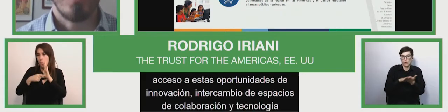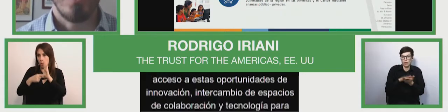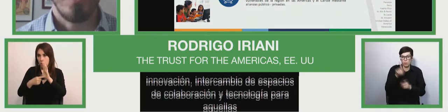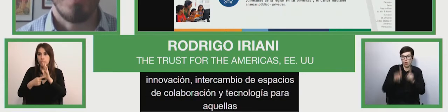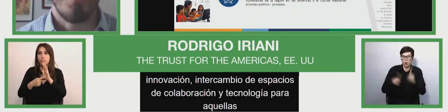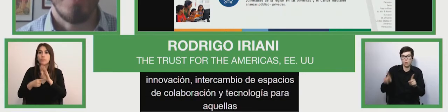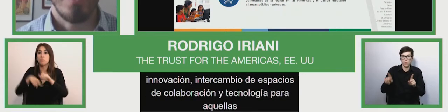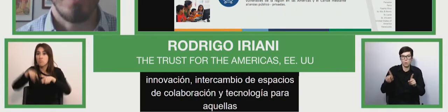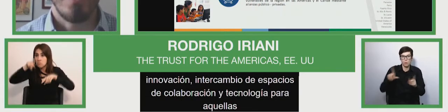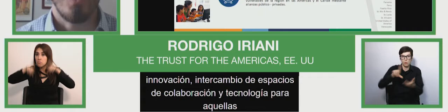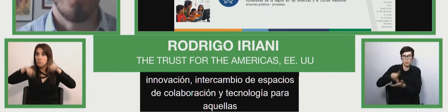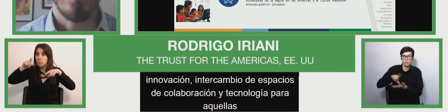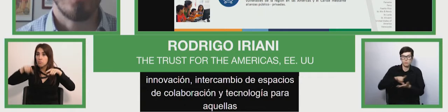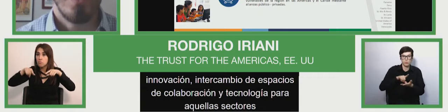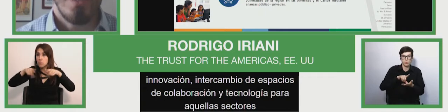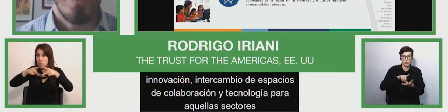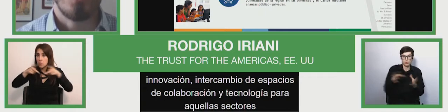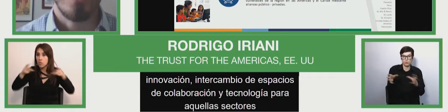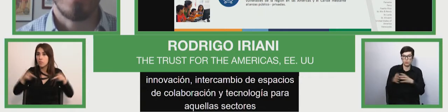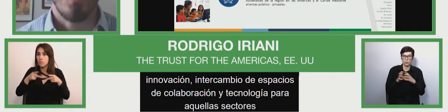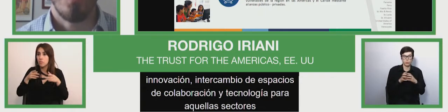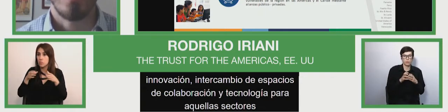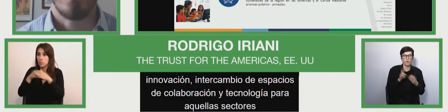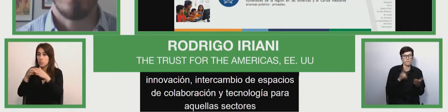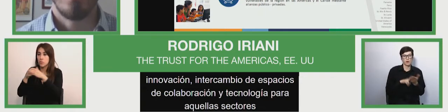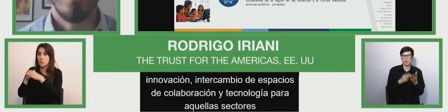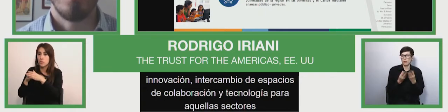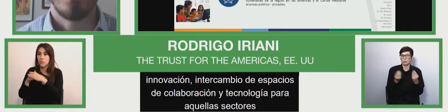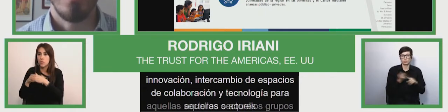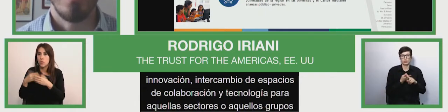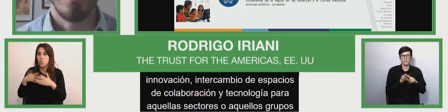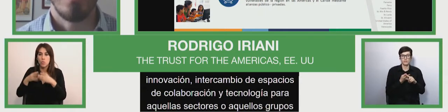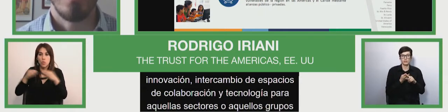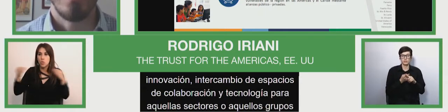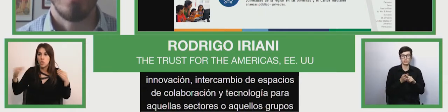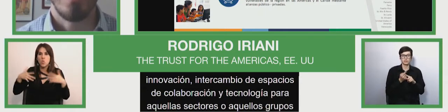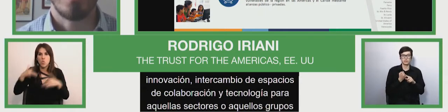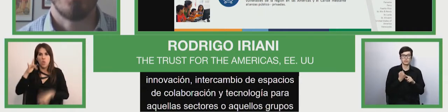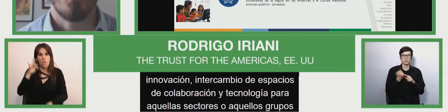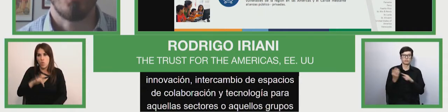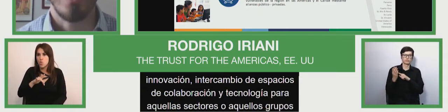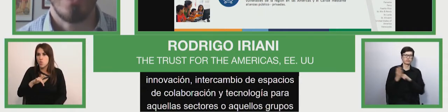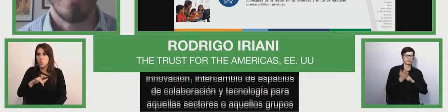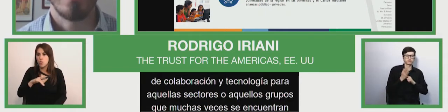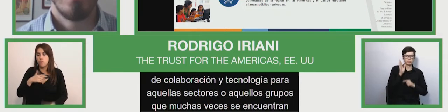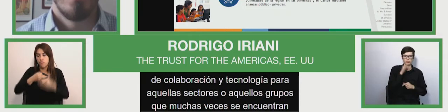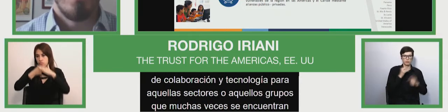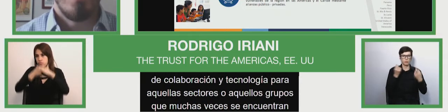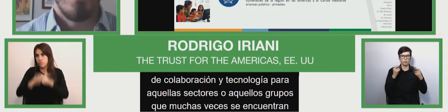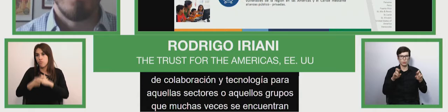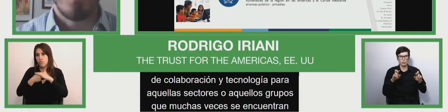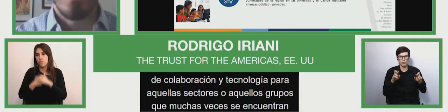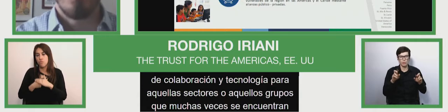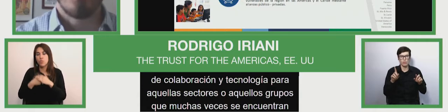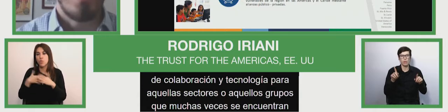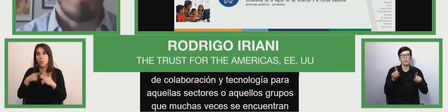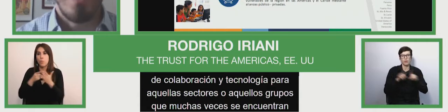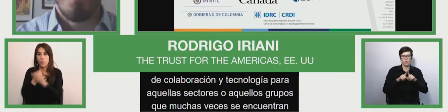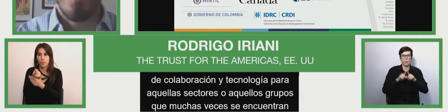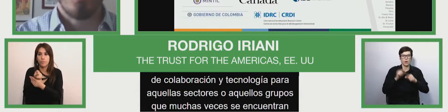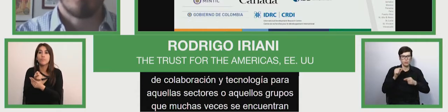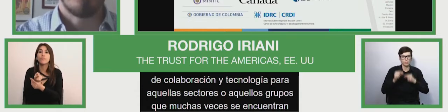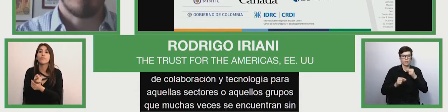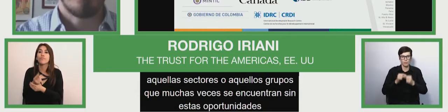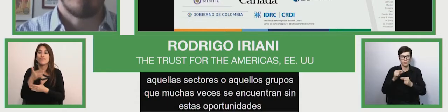aquellos grupos que muchas veces se encuentran sin estas oportunidades. Si seguimos a